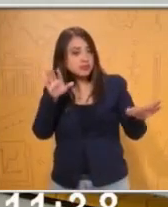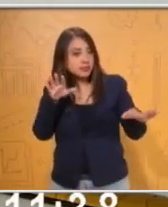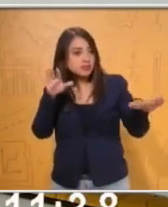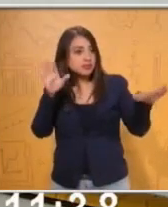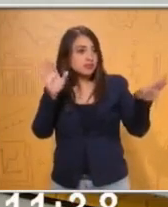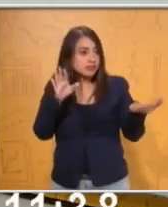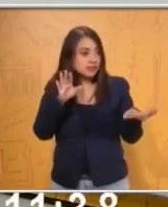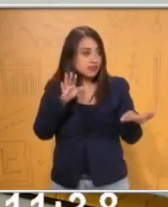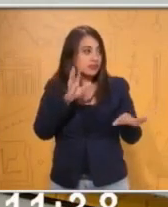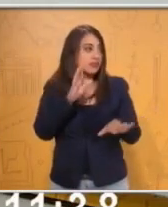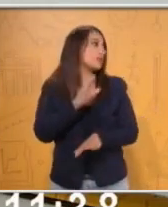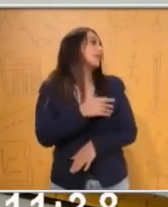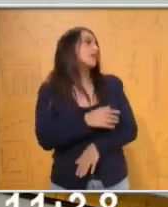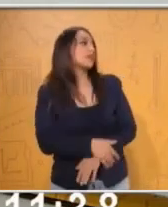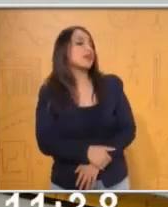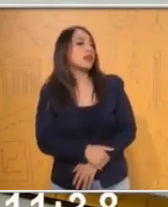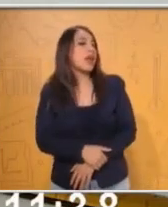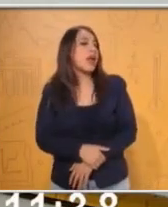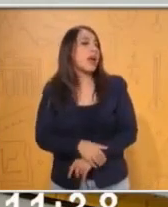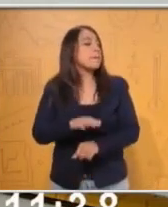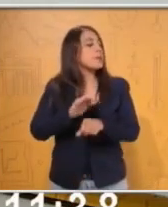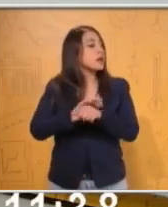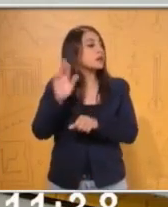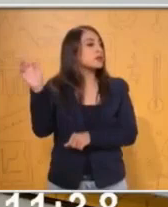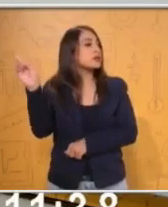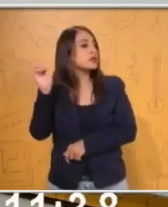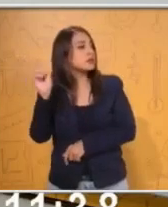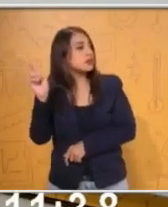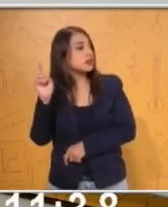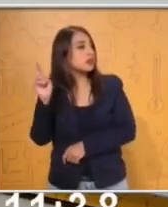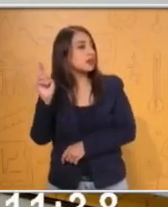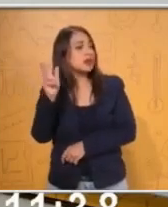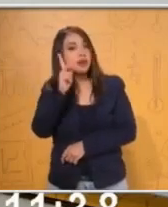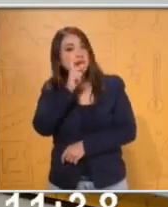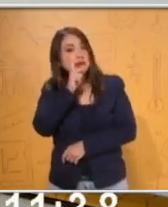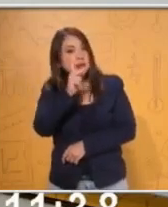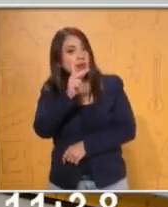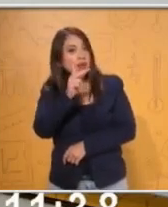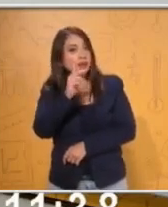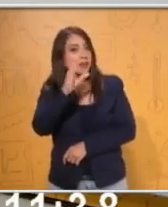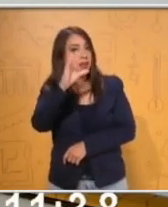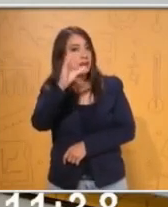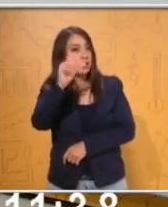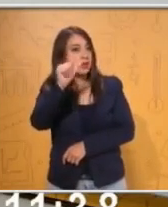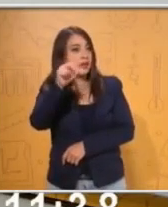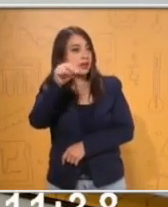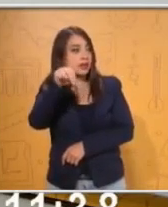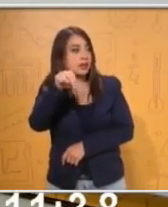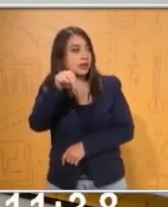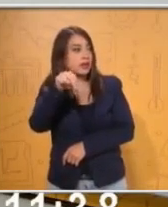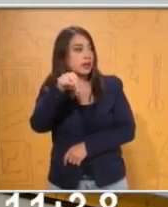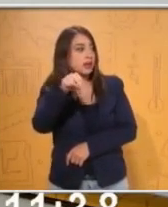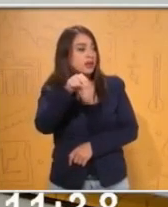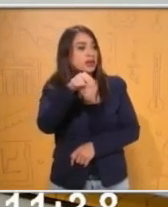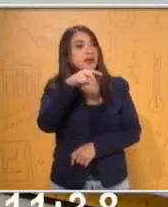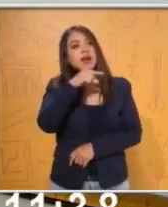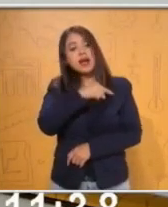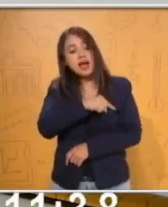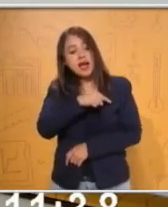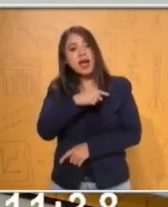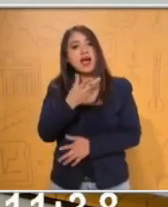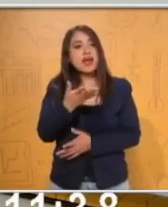Ok, para nuestros amiguitos en radio, la palabra can en inglés hace referencia a perro.